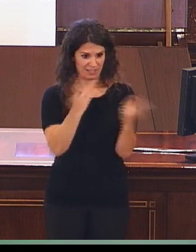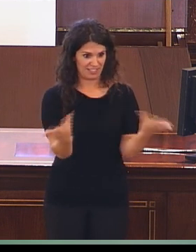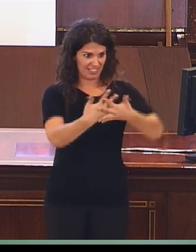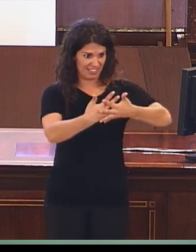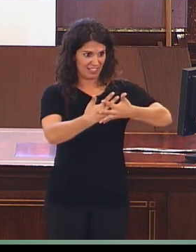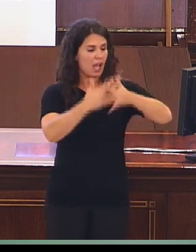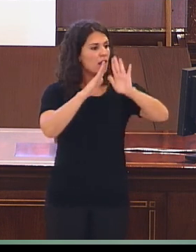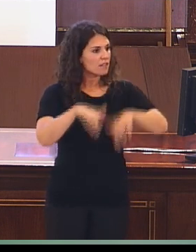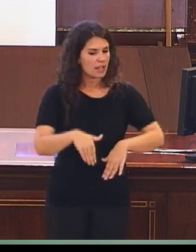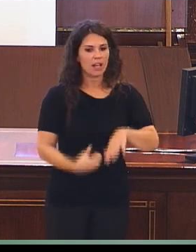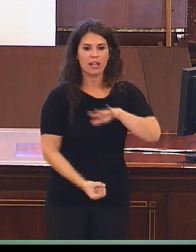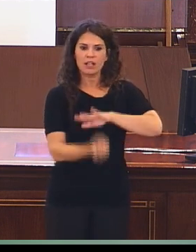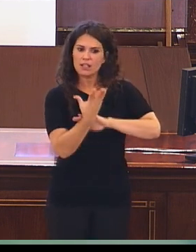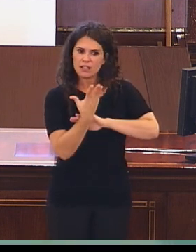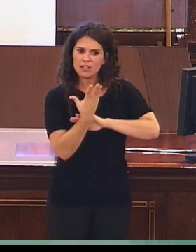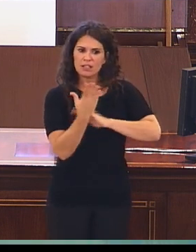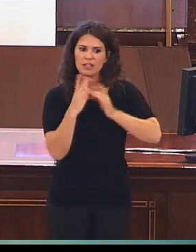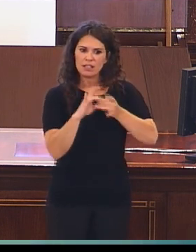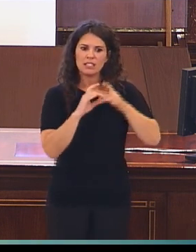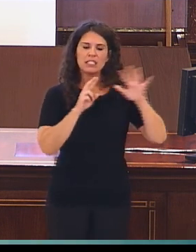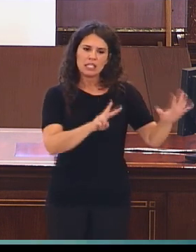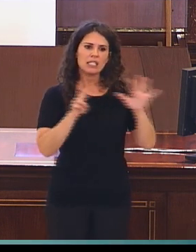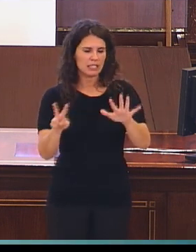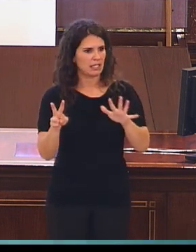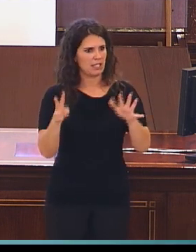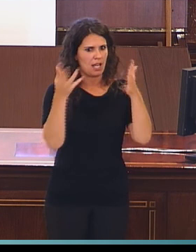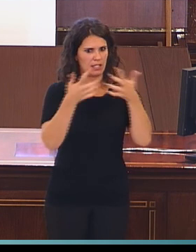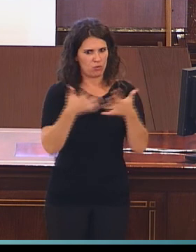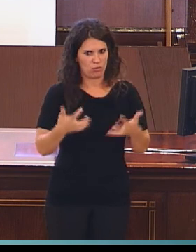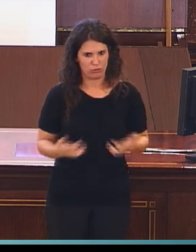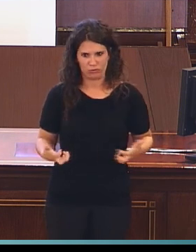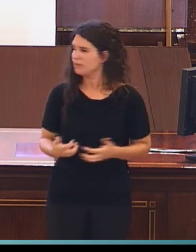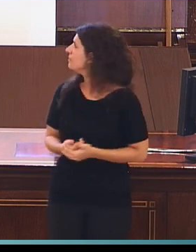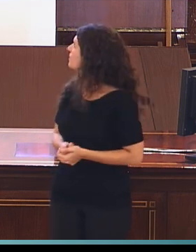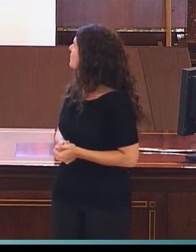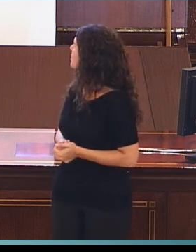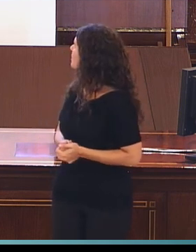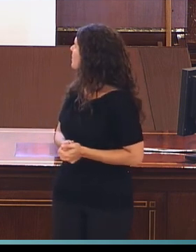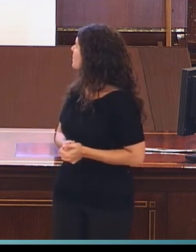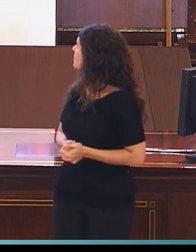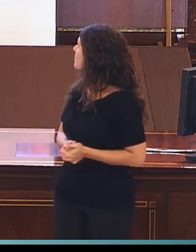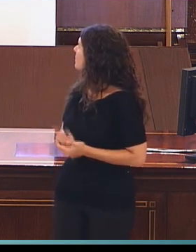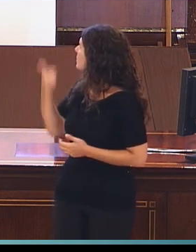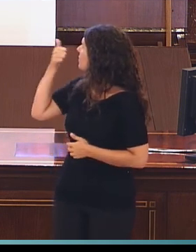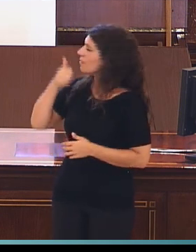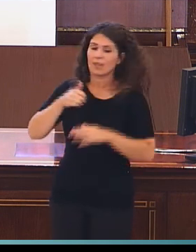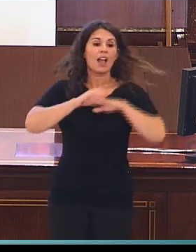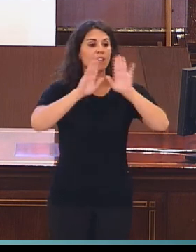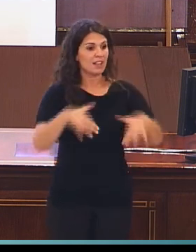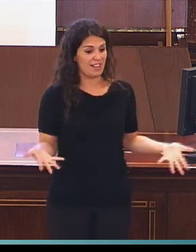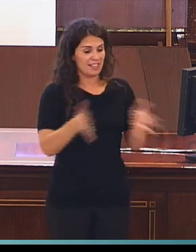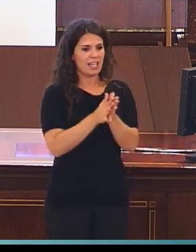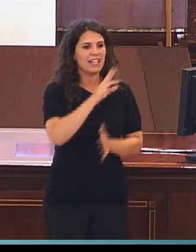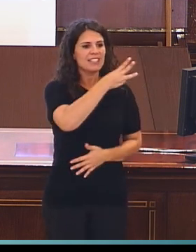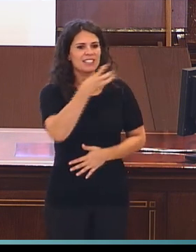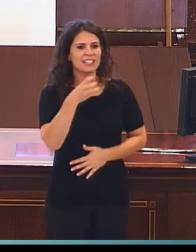pues nos sale un solape de 77 artículos. Sacamos ese solape y tenemos un total de 357 publicaciones.